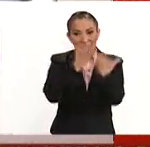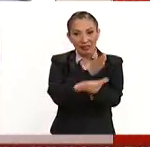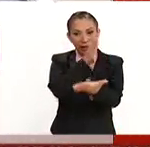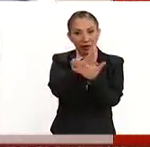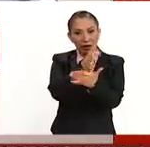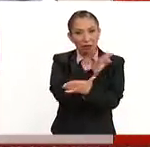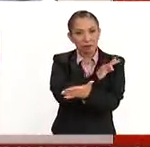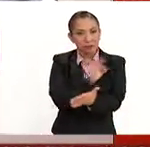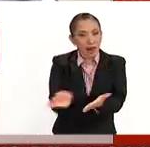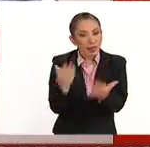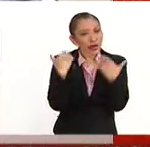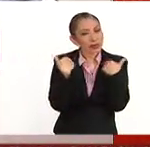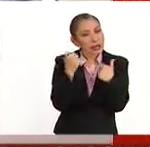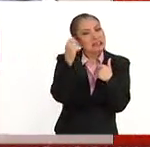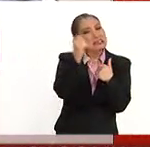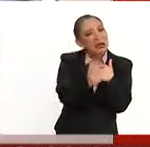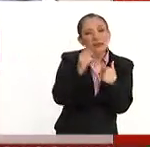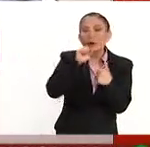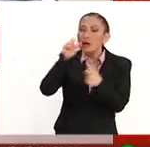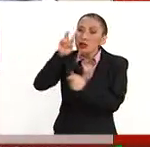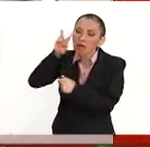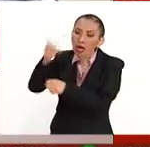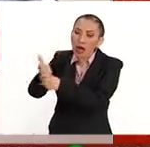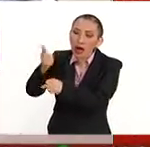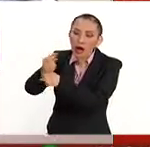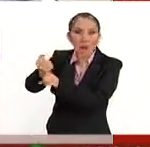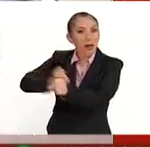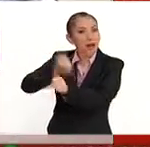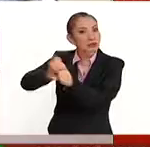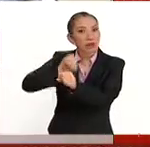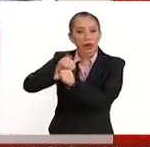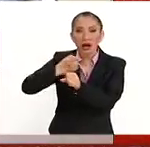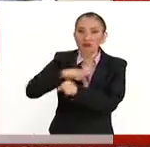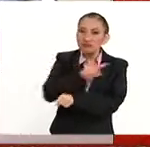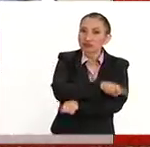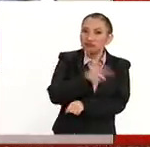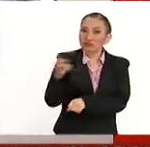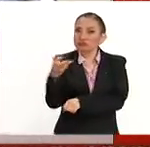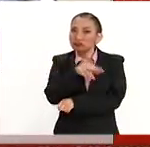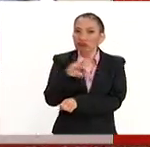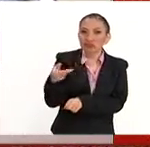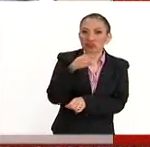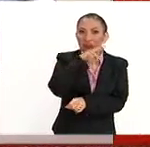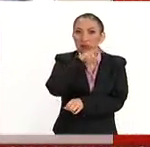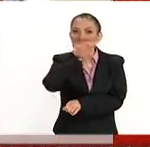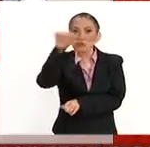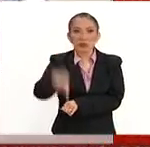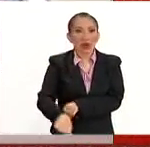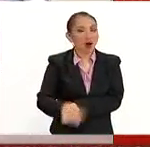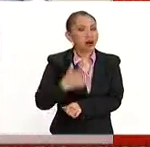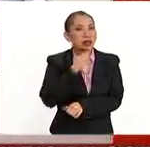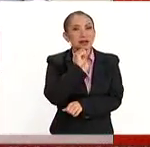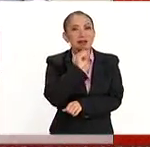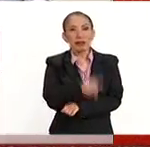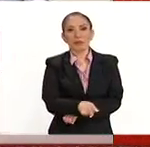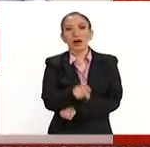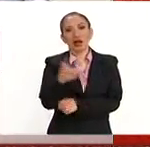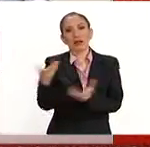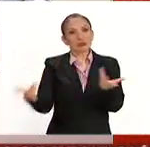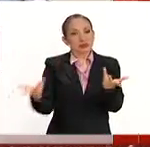puedan no solo entender la teoría, sino también llevarlo a la práctica de manera inmediata o incluso